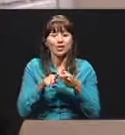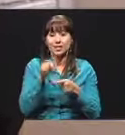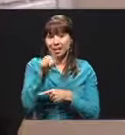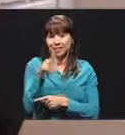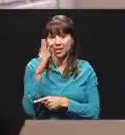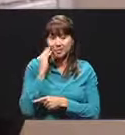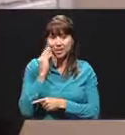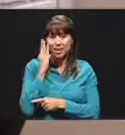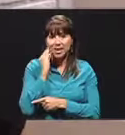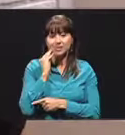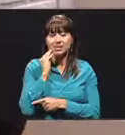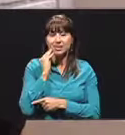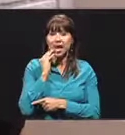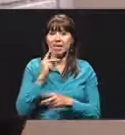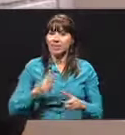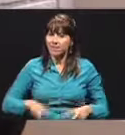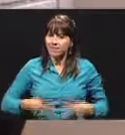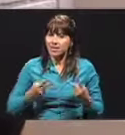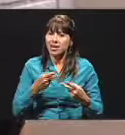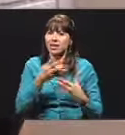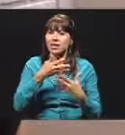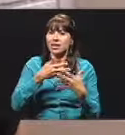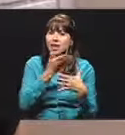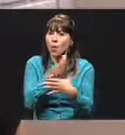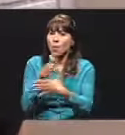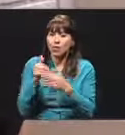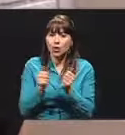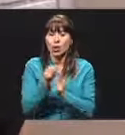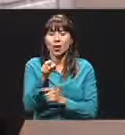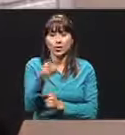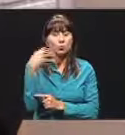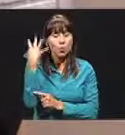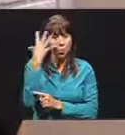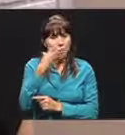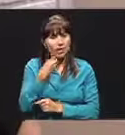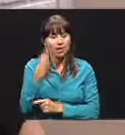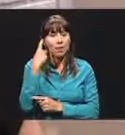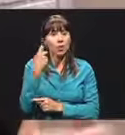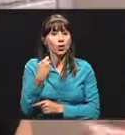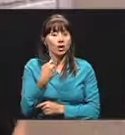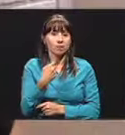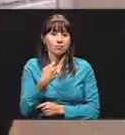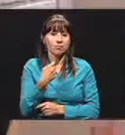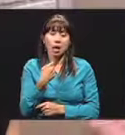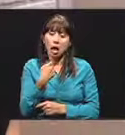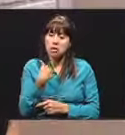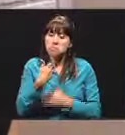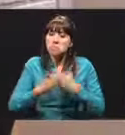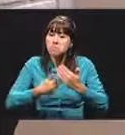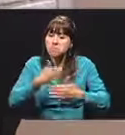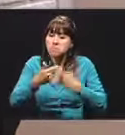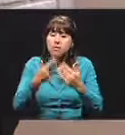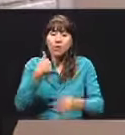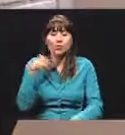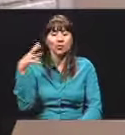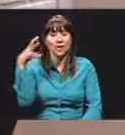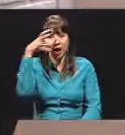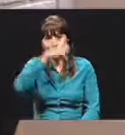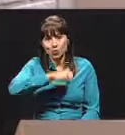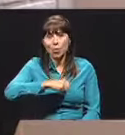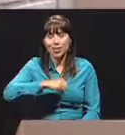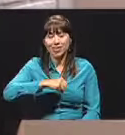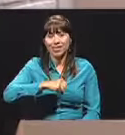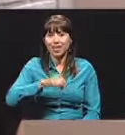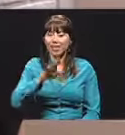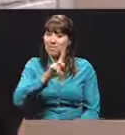experiencia, digamos, de vivir, de compartir con ellos, ¿verdad? O es muy bonita porque uno como los va tratando, ¿verdad? Se va dando cuenta de